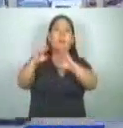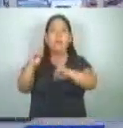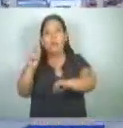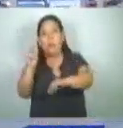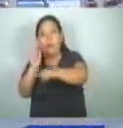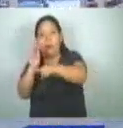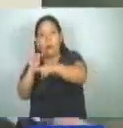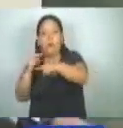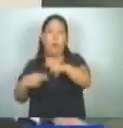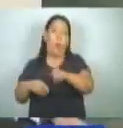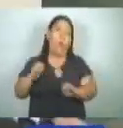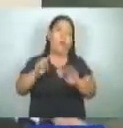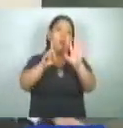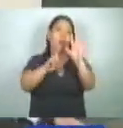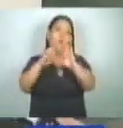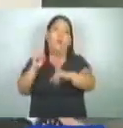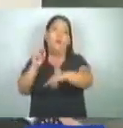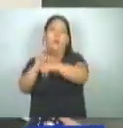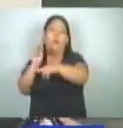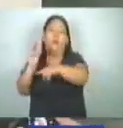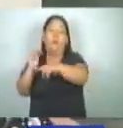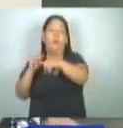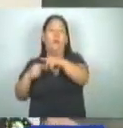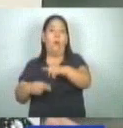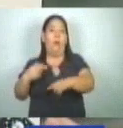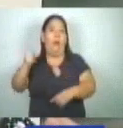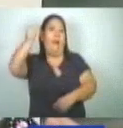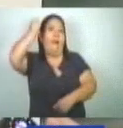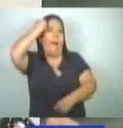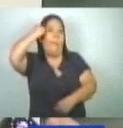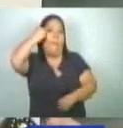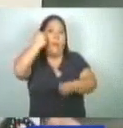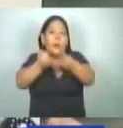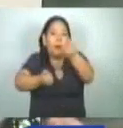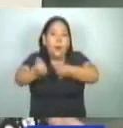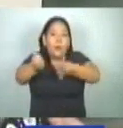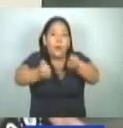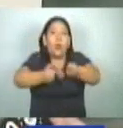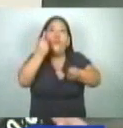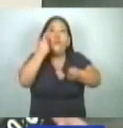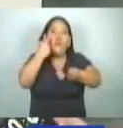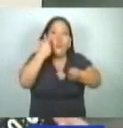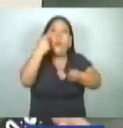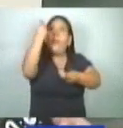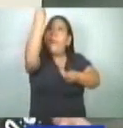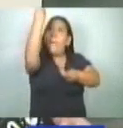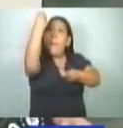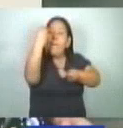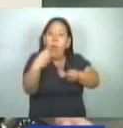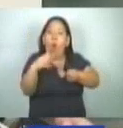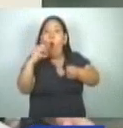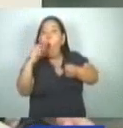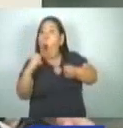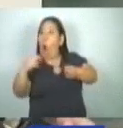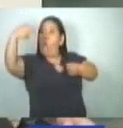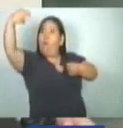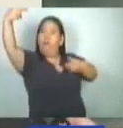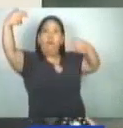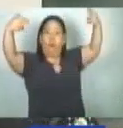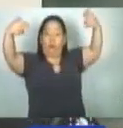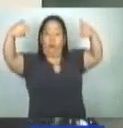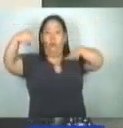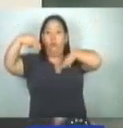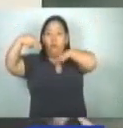kilómetros por hora. Que se vayan familiarizando con el sistema de fotomultas, los lugares donde se van a tener, cuáles son las conductas que se van a estar